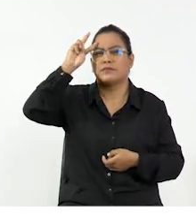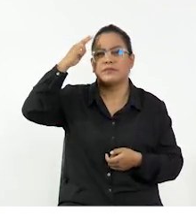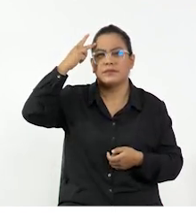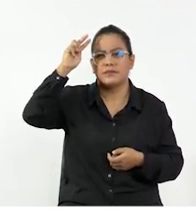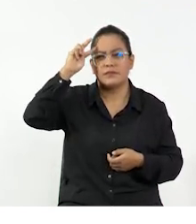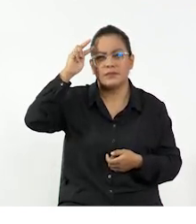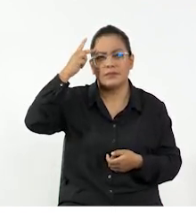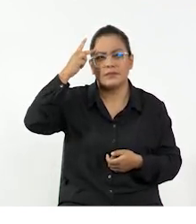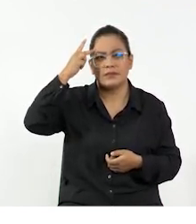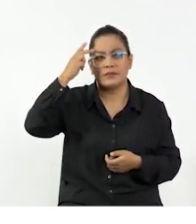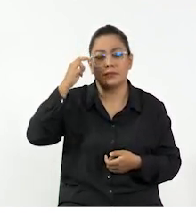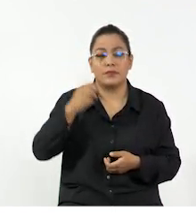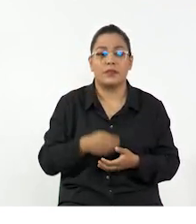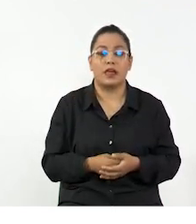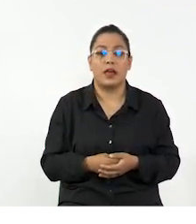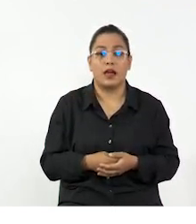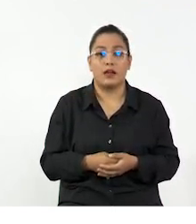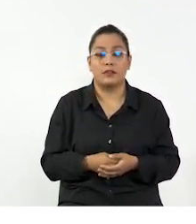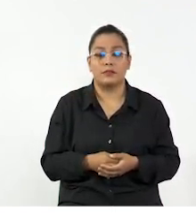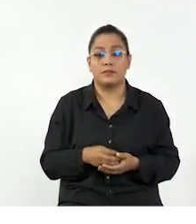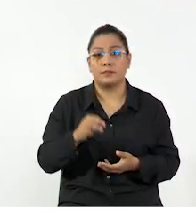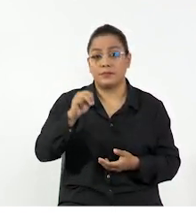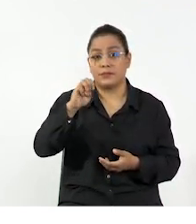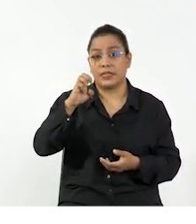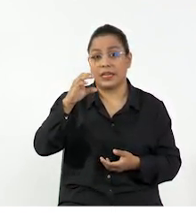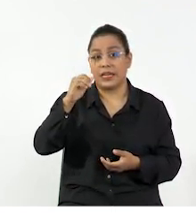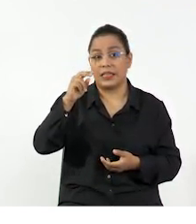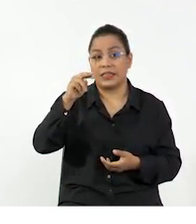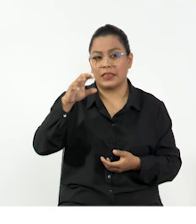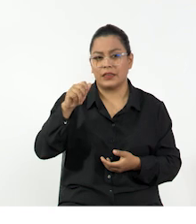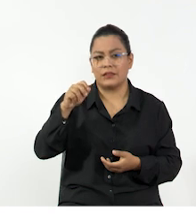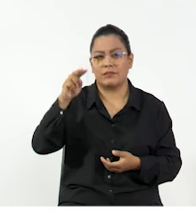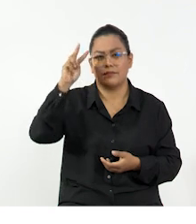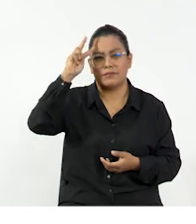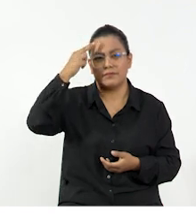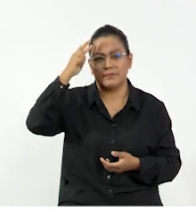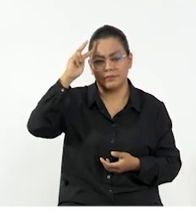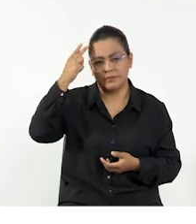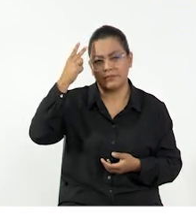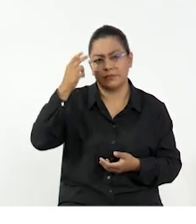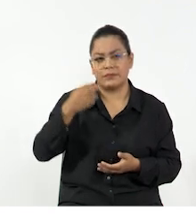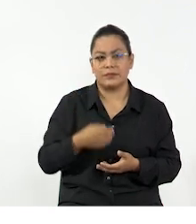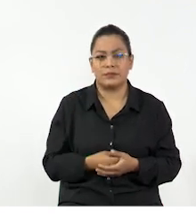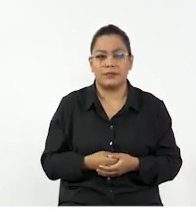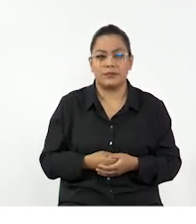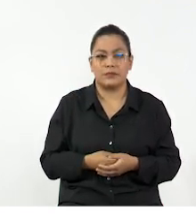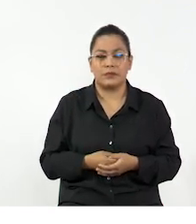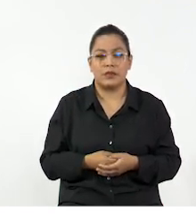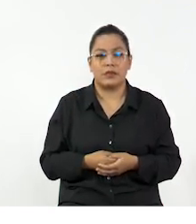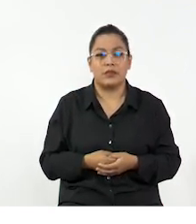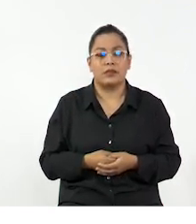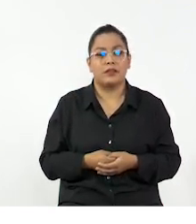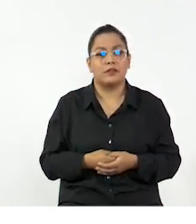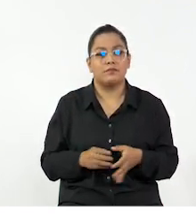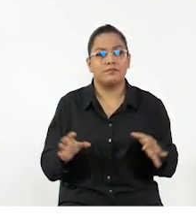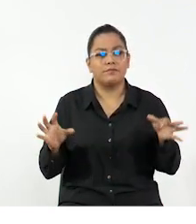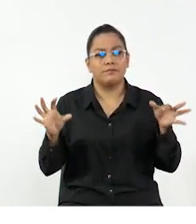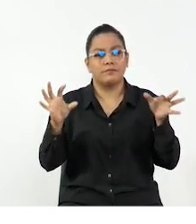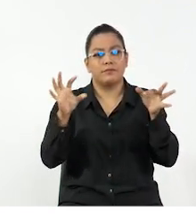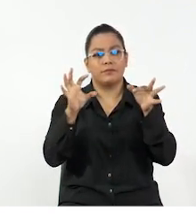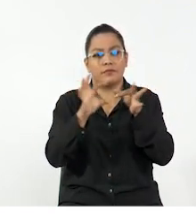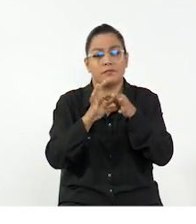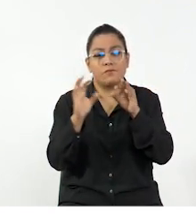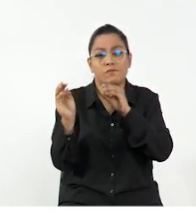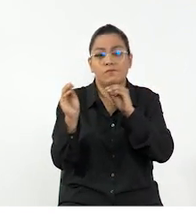es energía. En este caso nos centramos en energía mecánica, en donde definimos que la energía mecánica